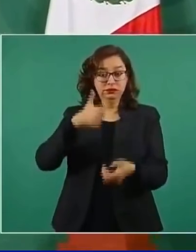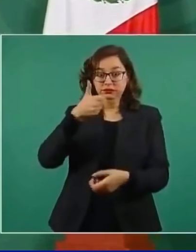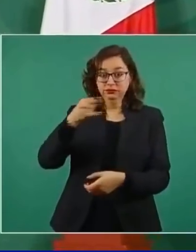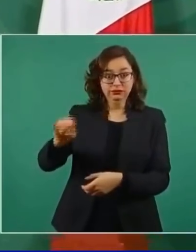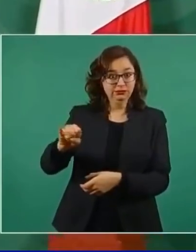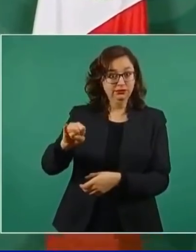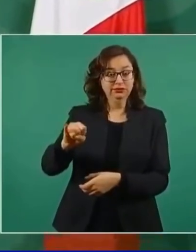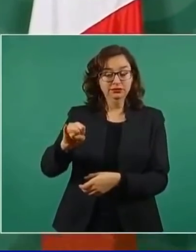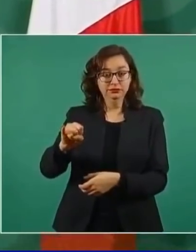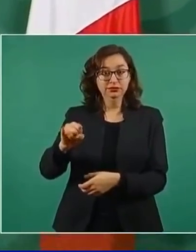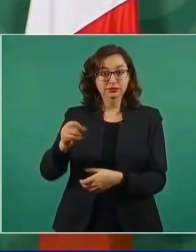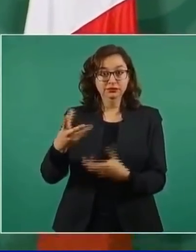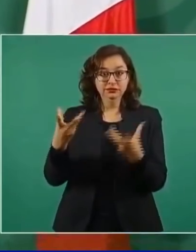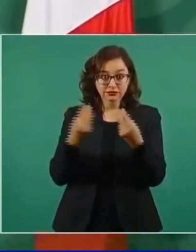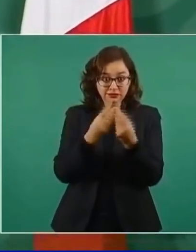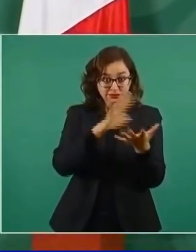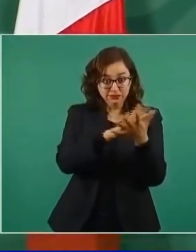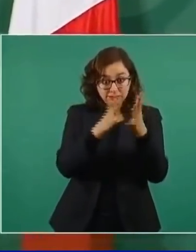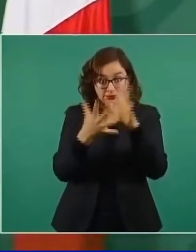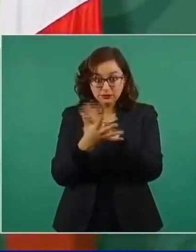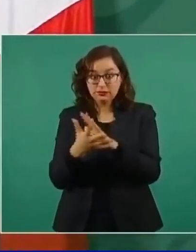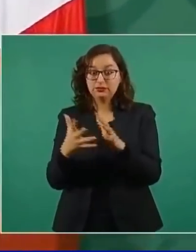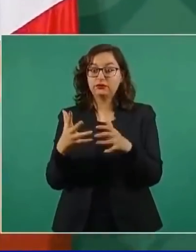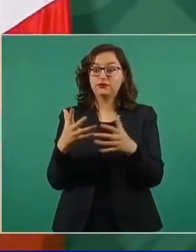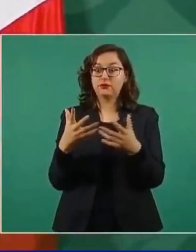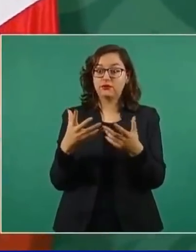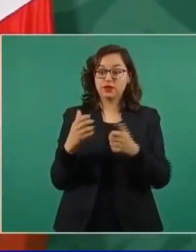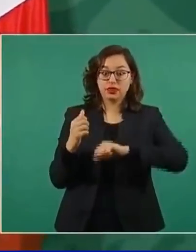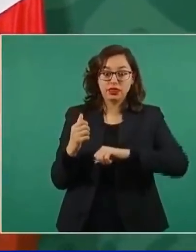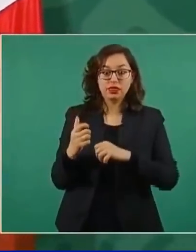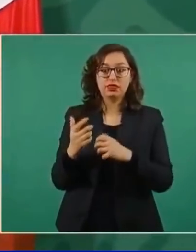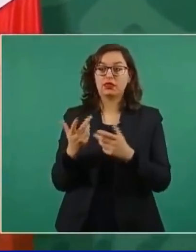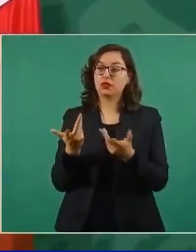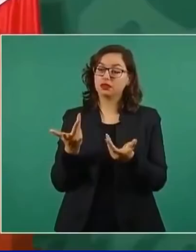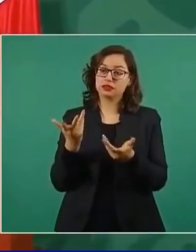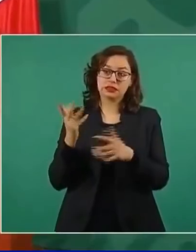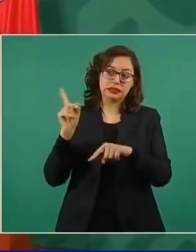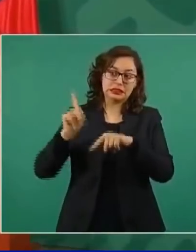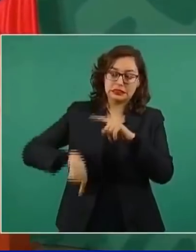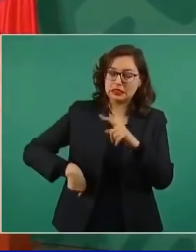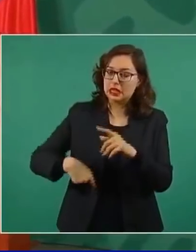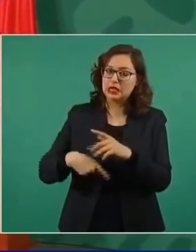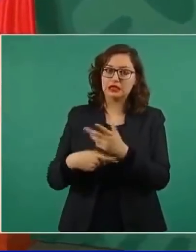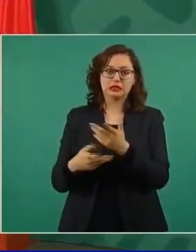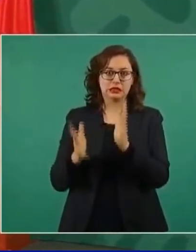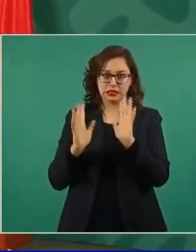Entonces, ¿qué hicieron los conservadores?